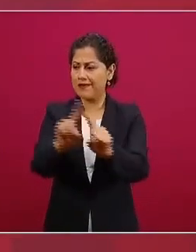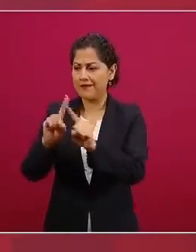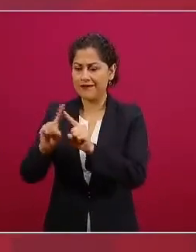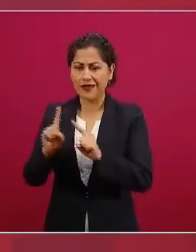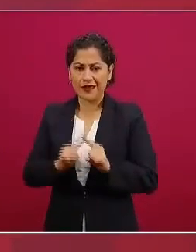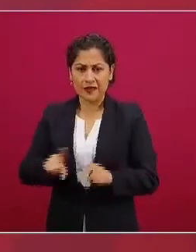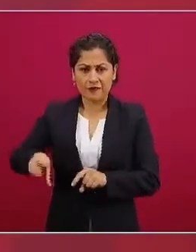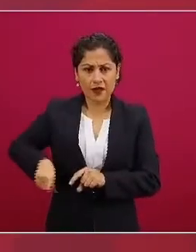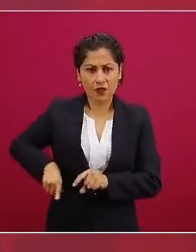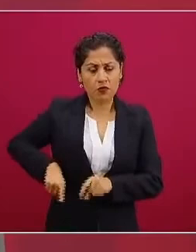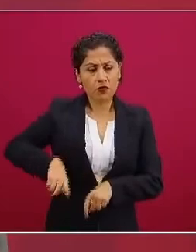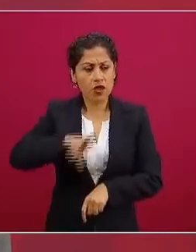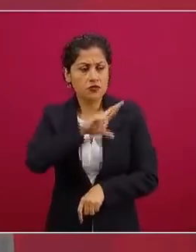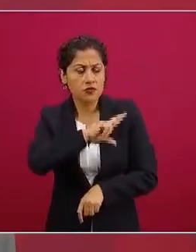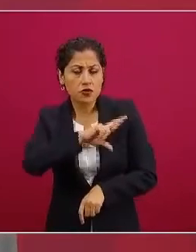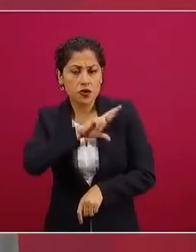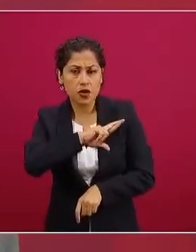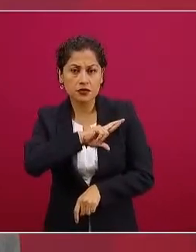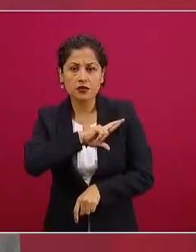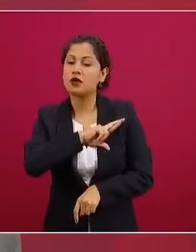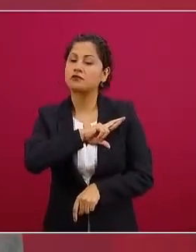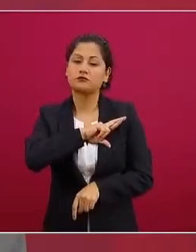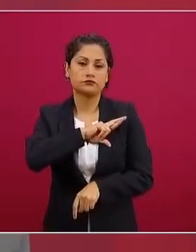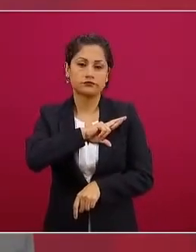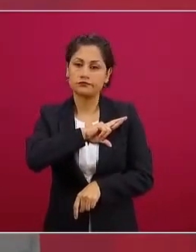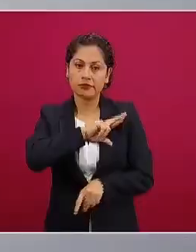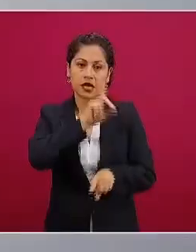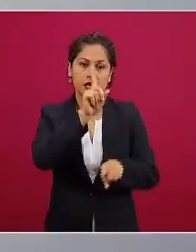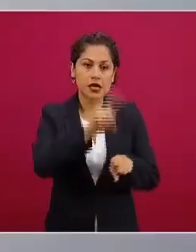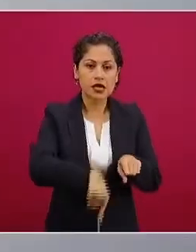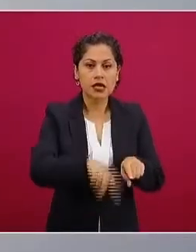entre otros ahorros.